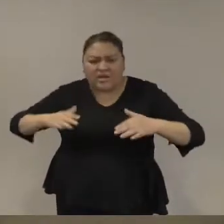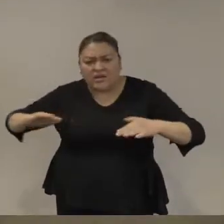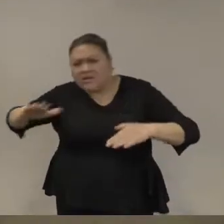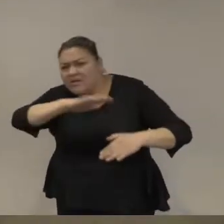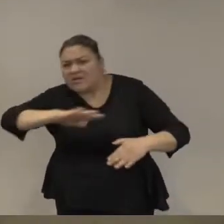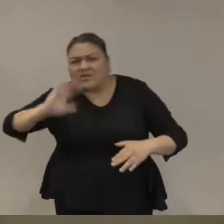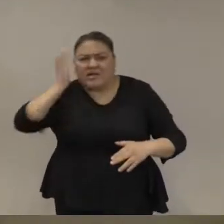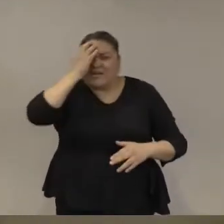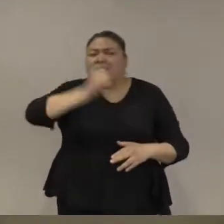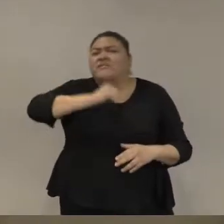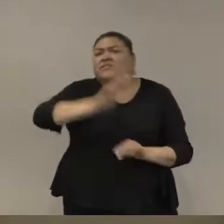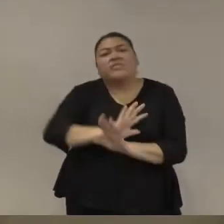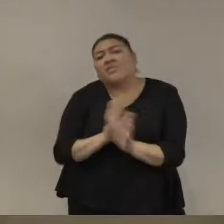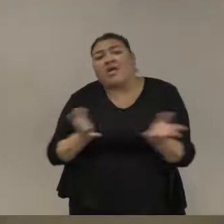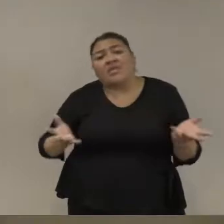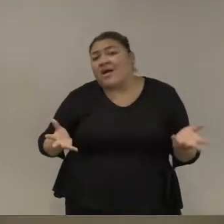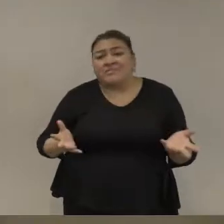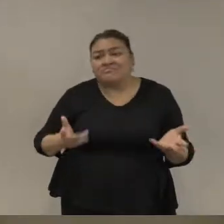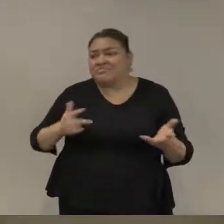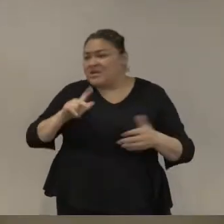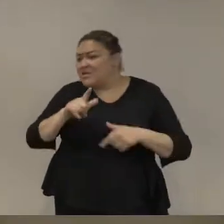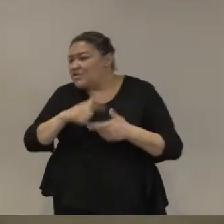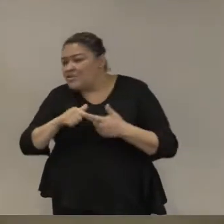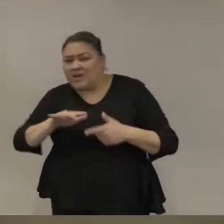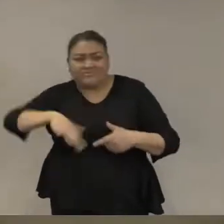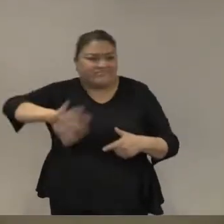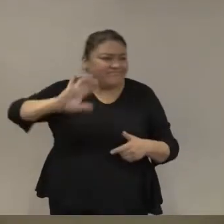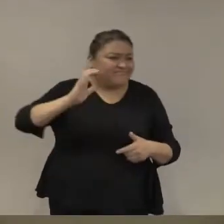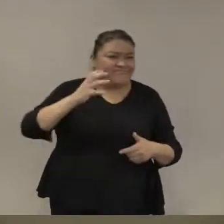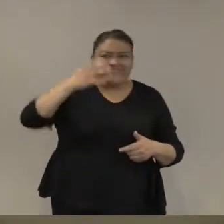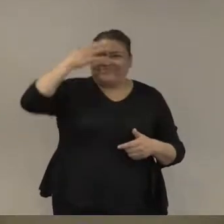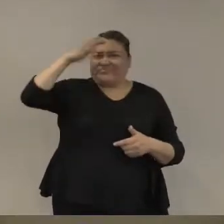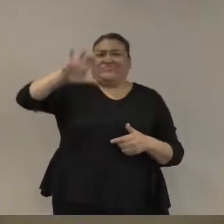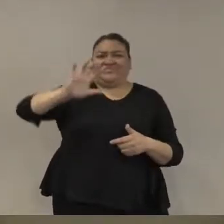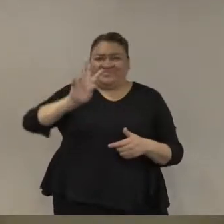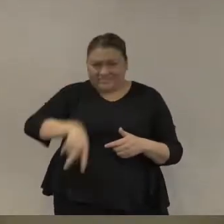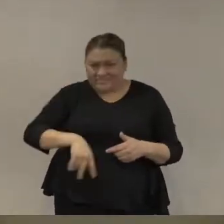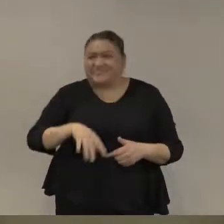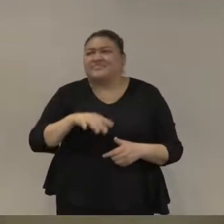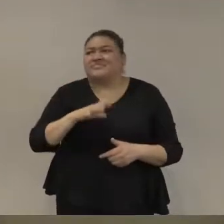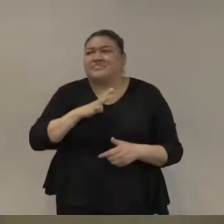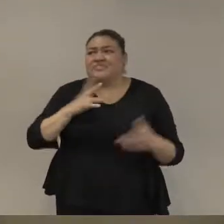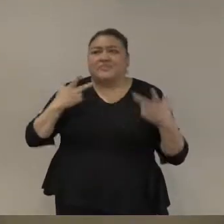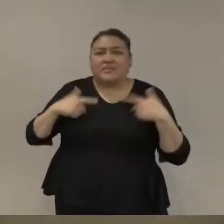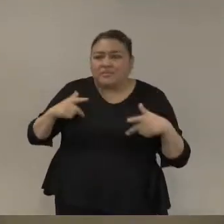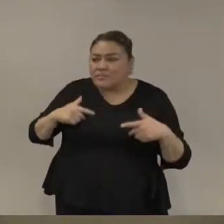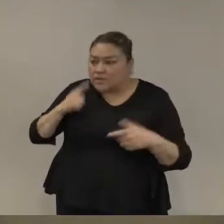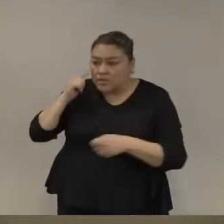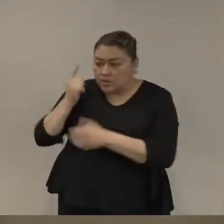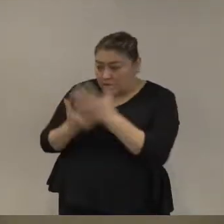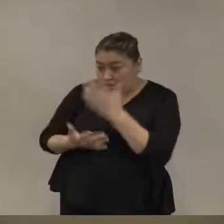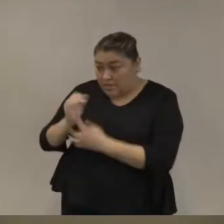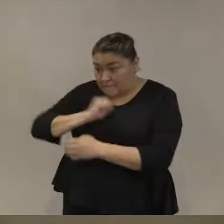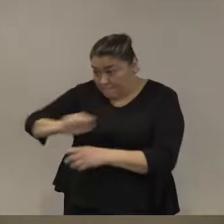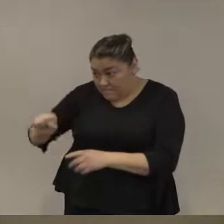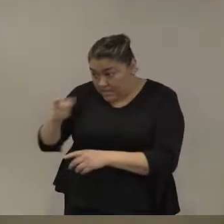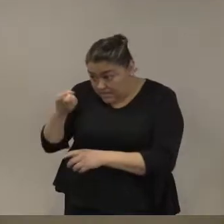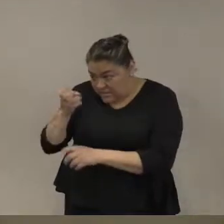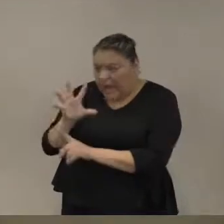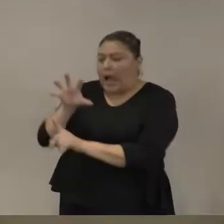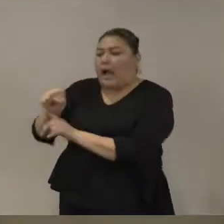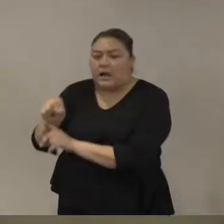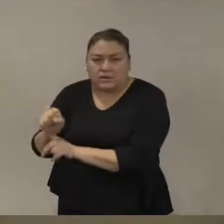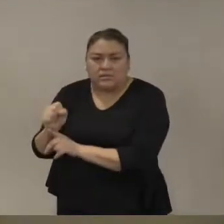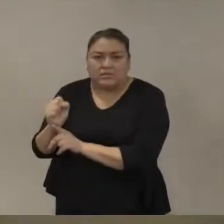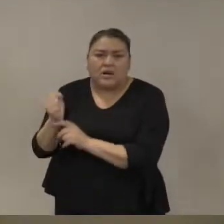barrio no conocen el territorio y solo realmente pueden capturar en flagrancia a los delincuentes hay poca